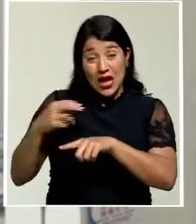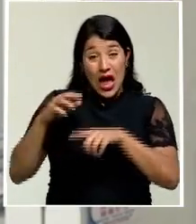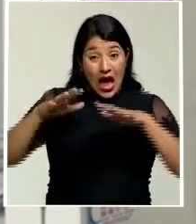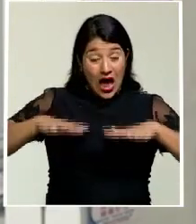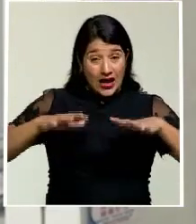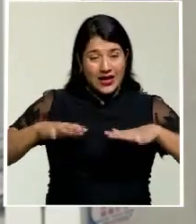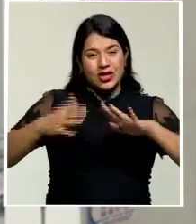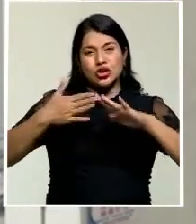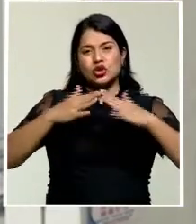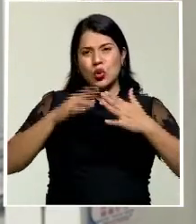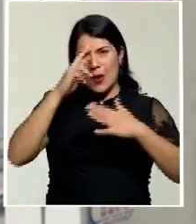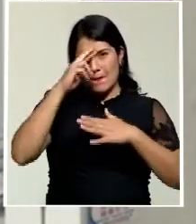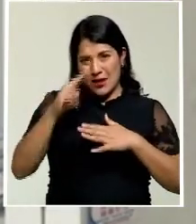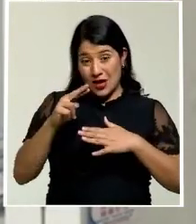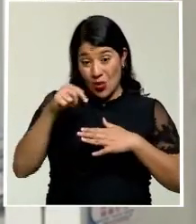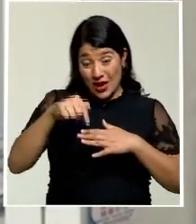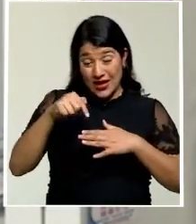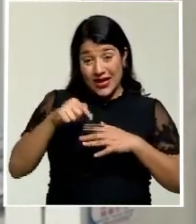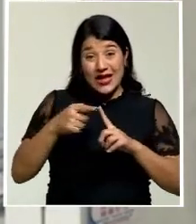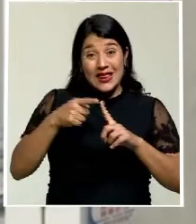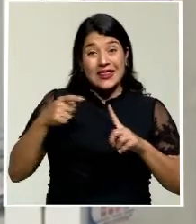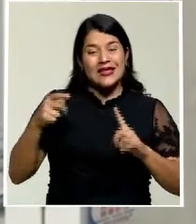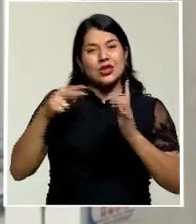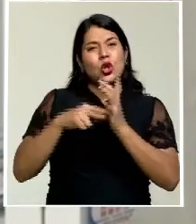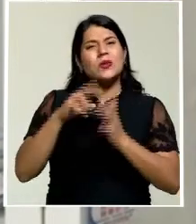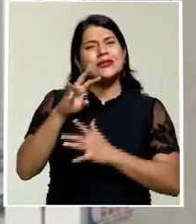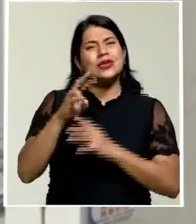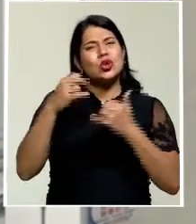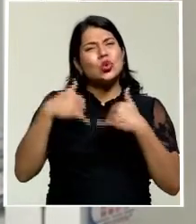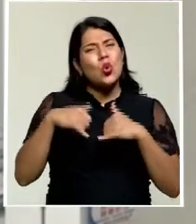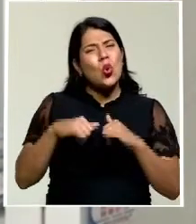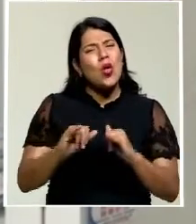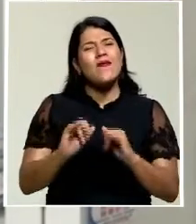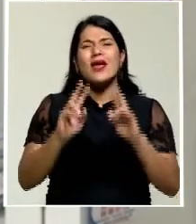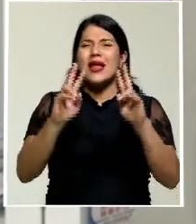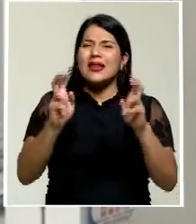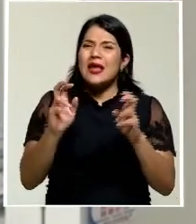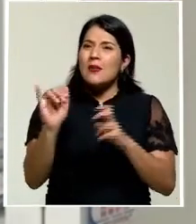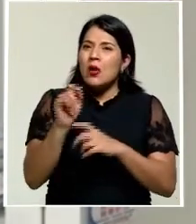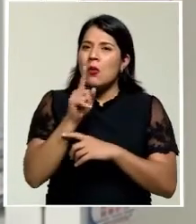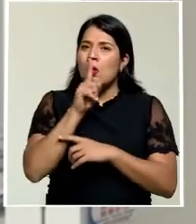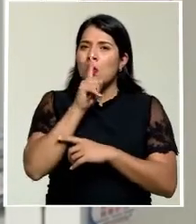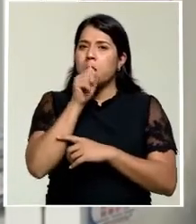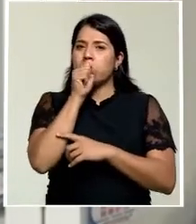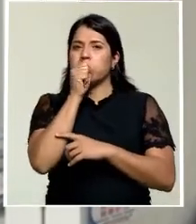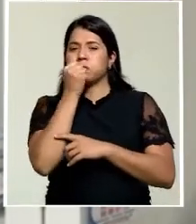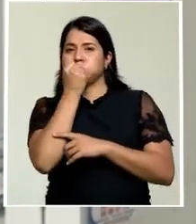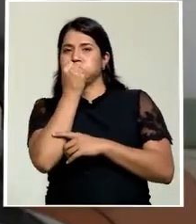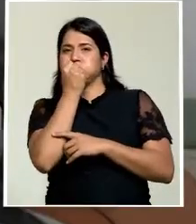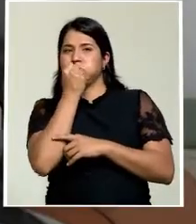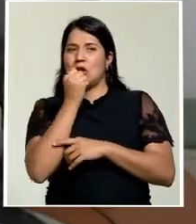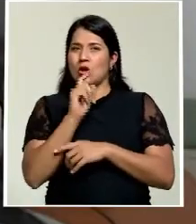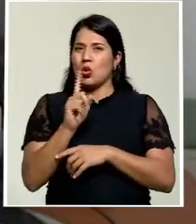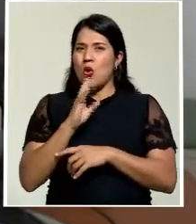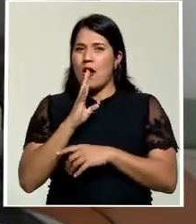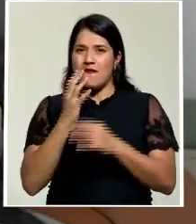es desde el 2007, sigue siendo incluso un tema que sigue siendo como reservado, como muy tabú.